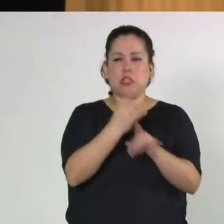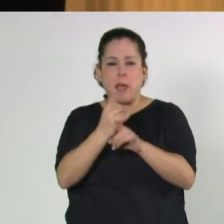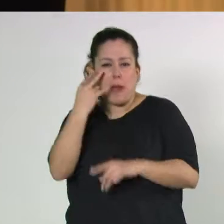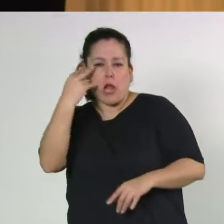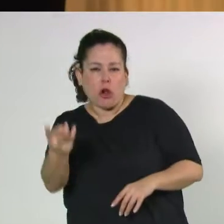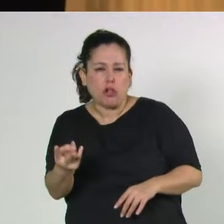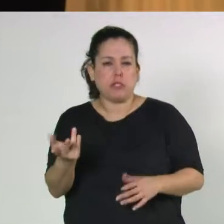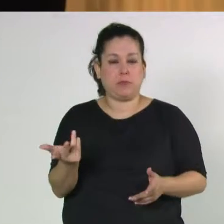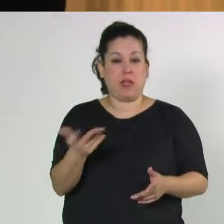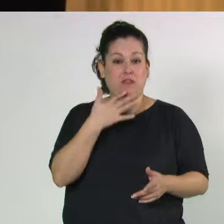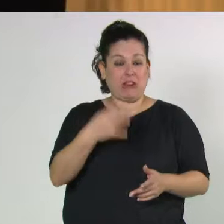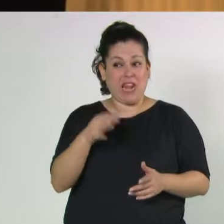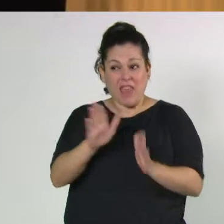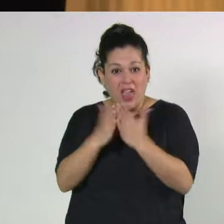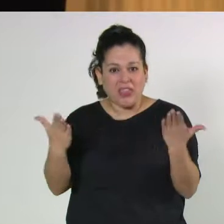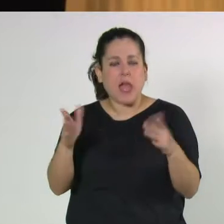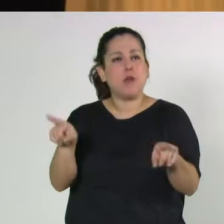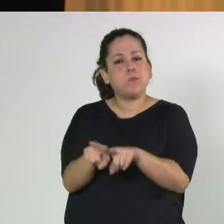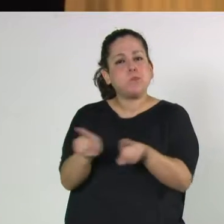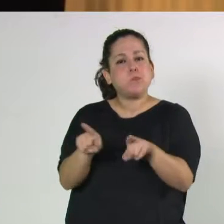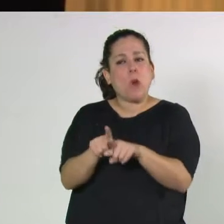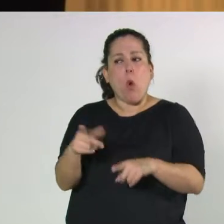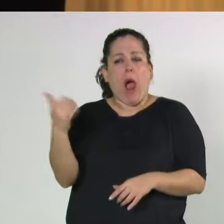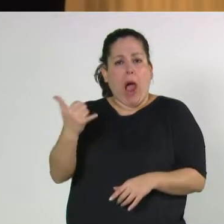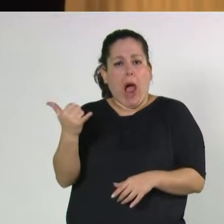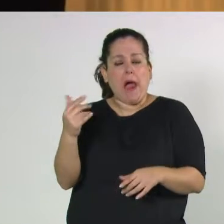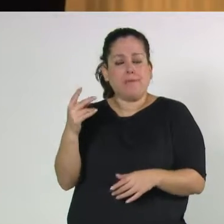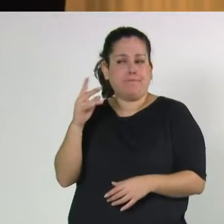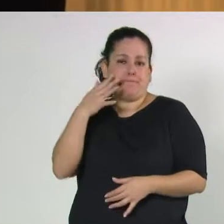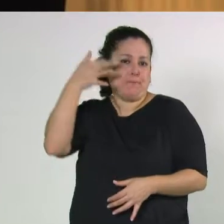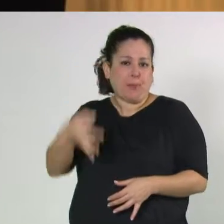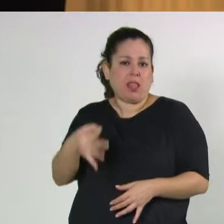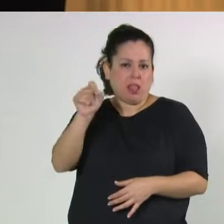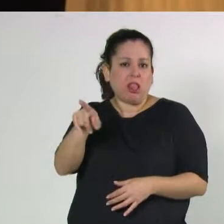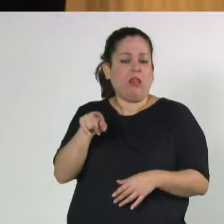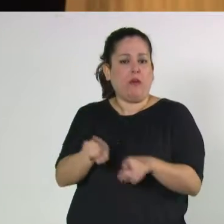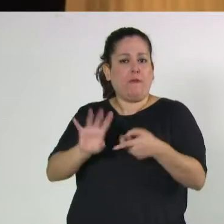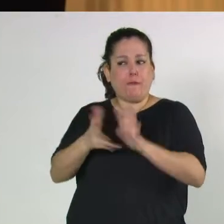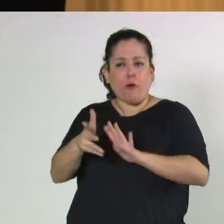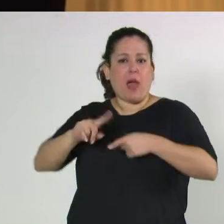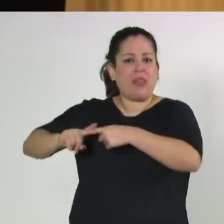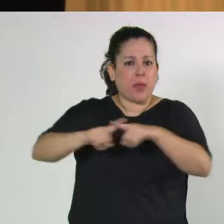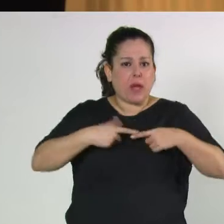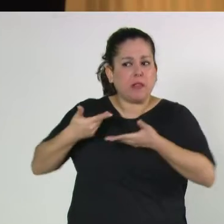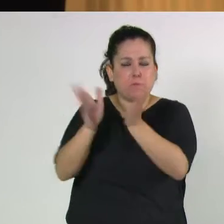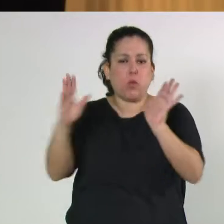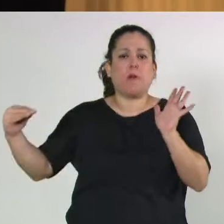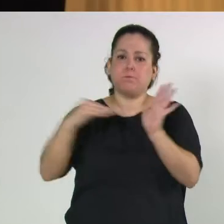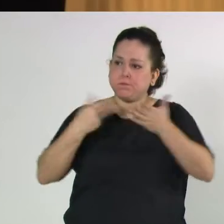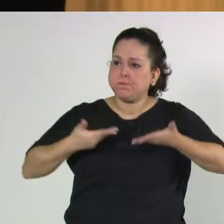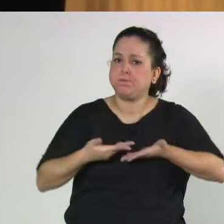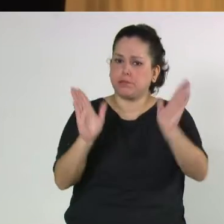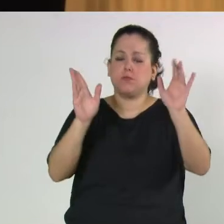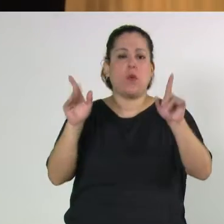y con una actitud de reconocer y de plantear los debates públicos, pero hacerlo con